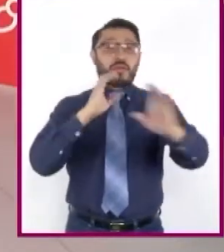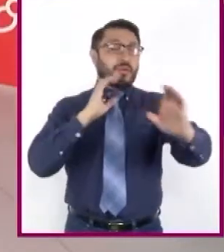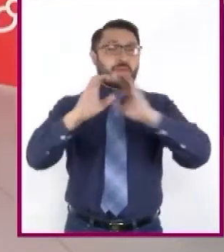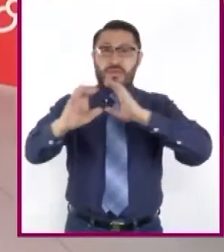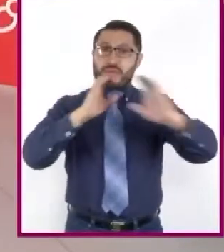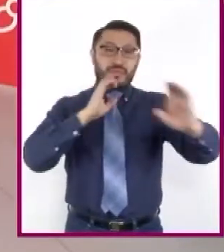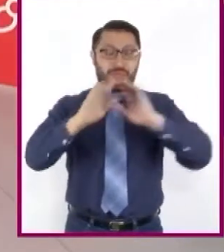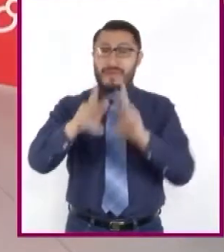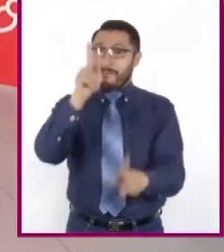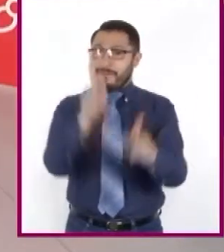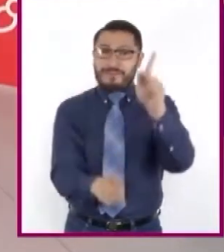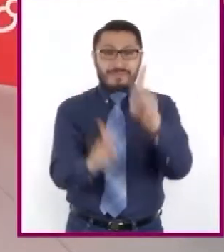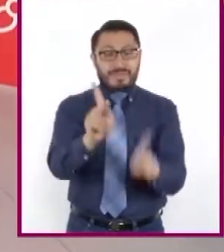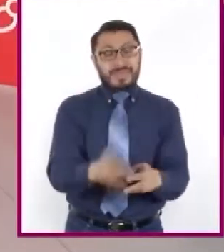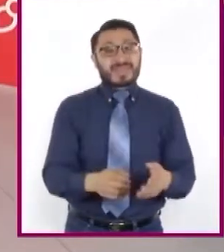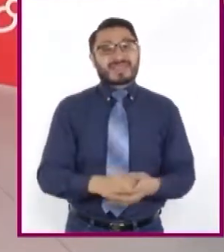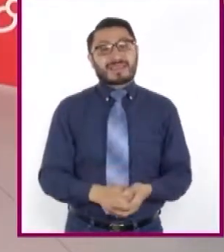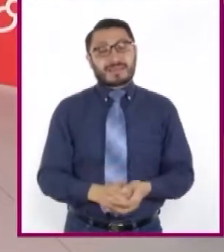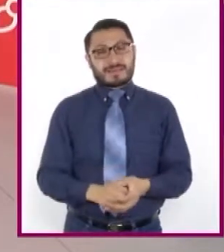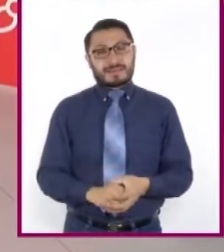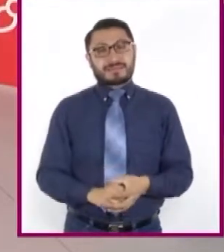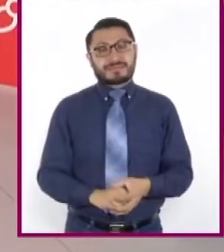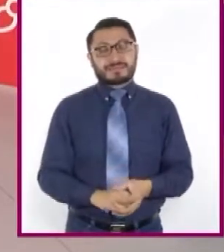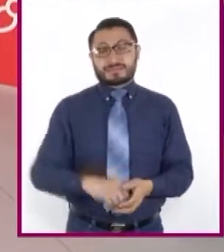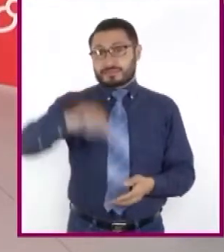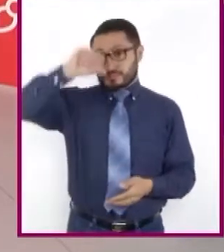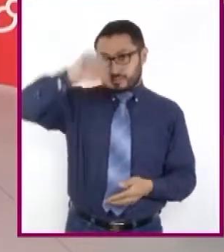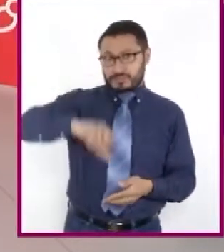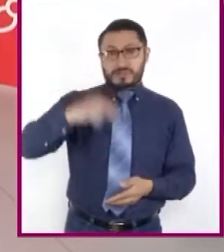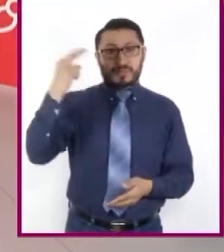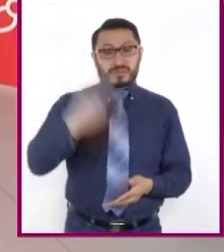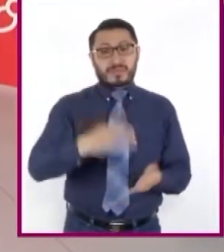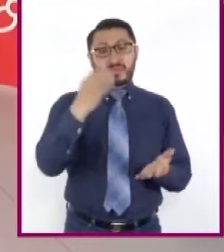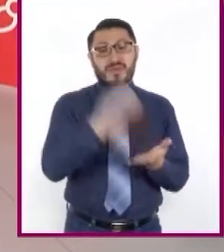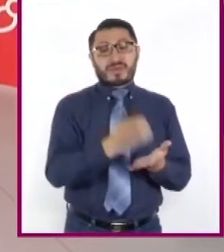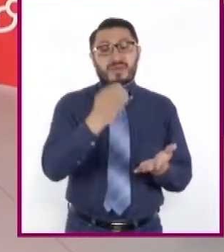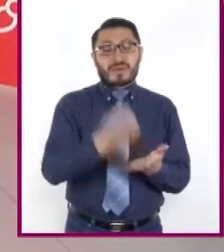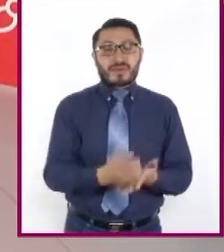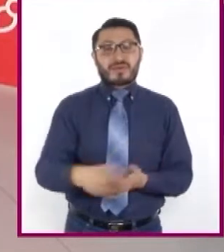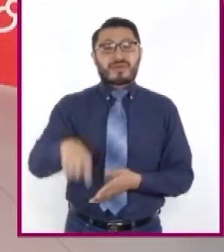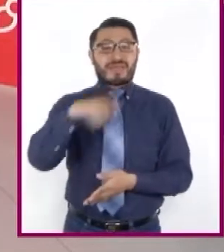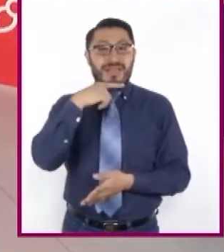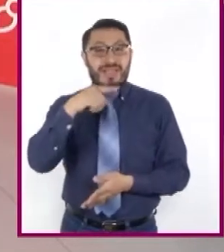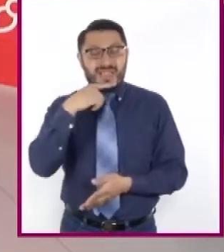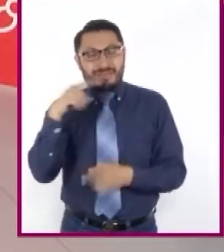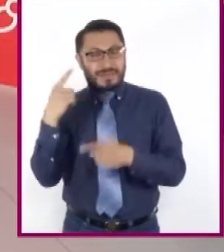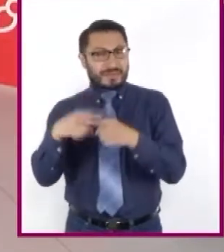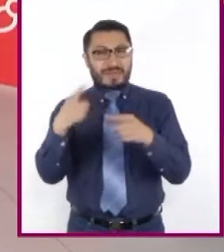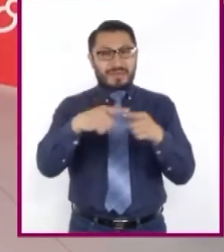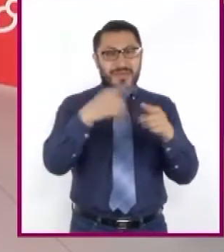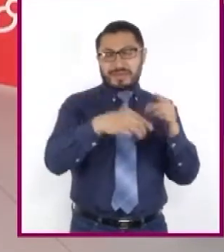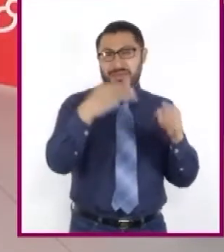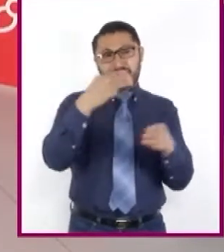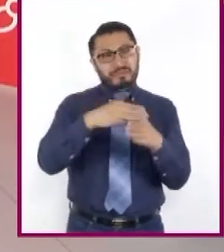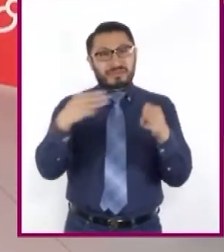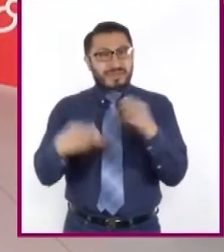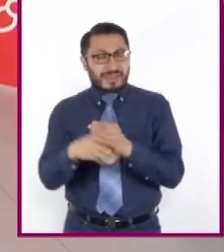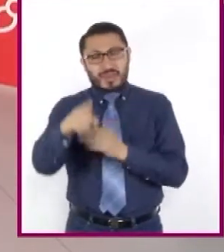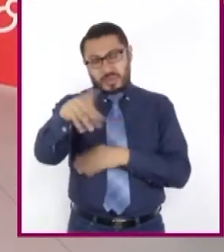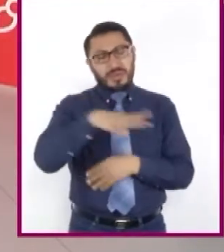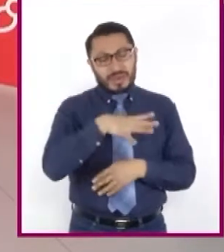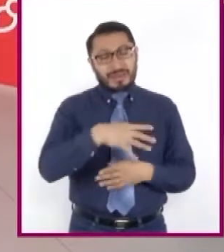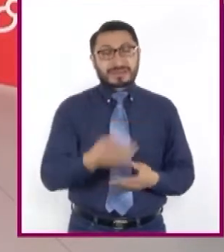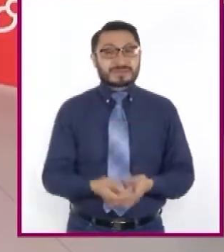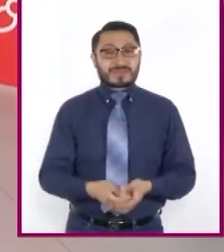Para esta sesión van a requerir su cuaderno, lápiz, material diversos que tengan a la mano, mucha atención